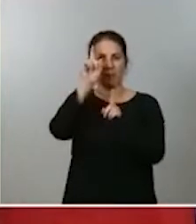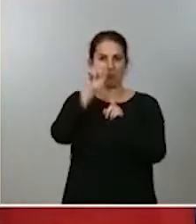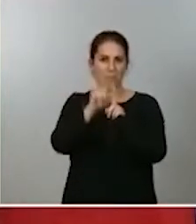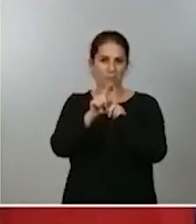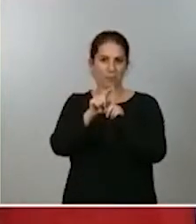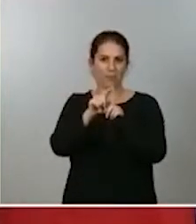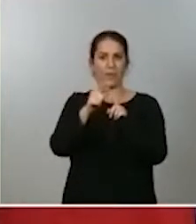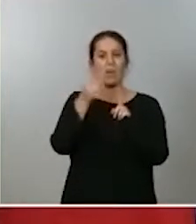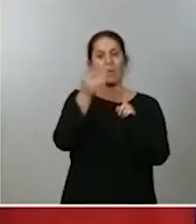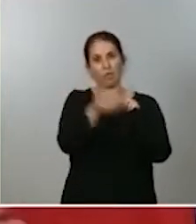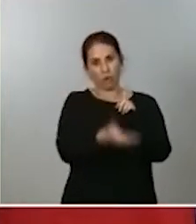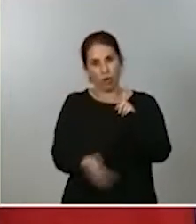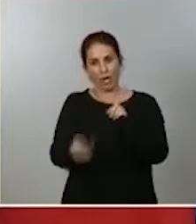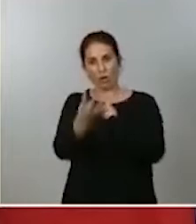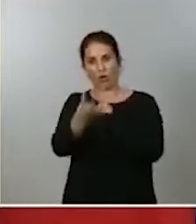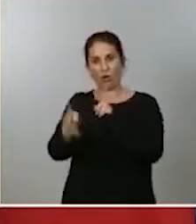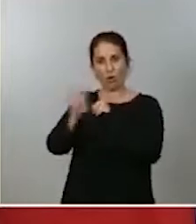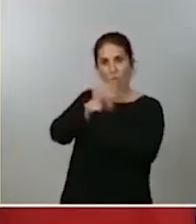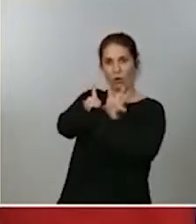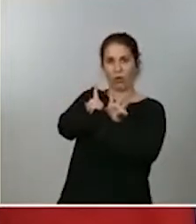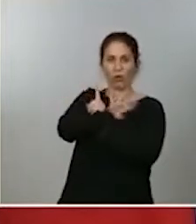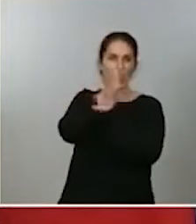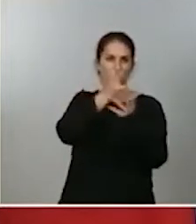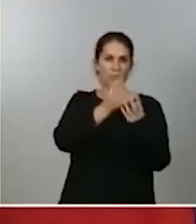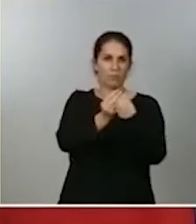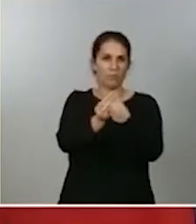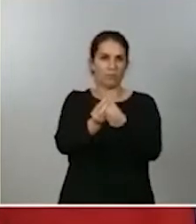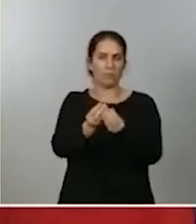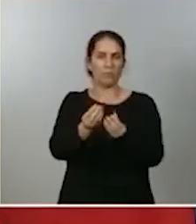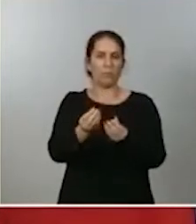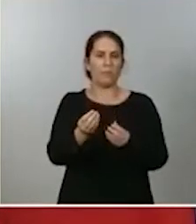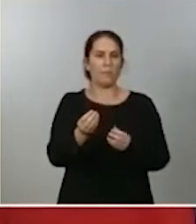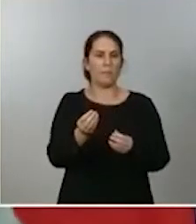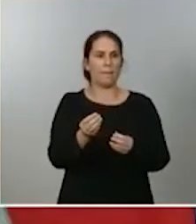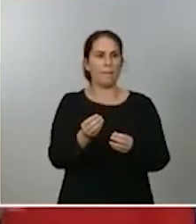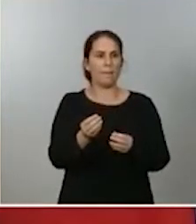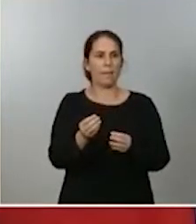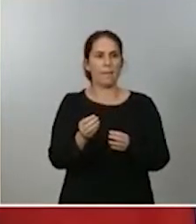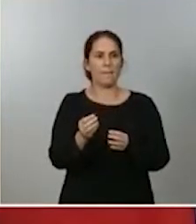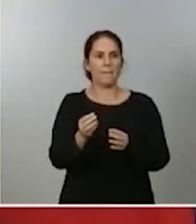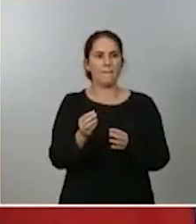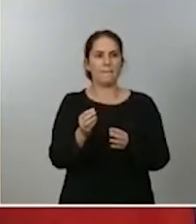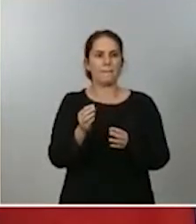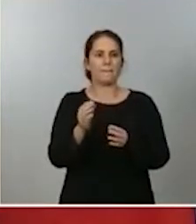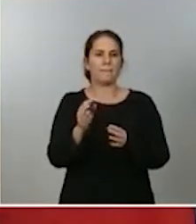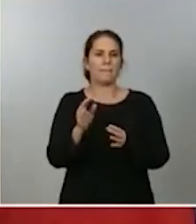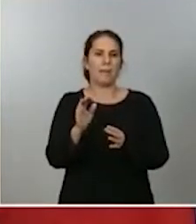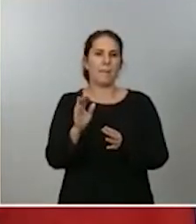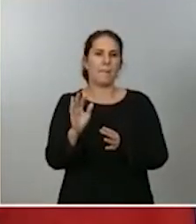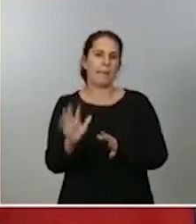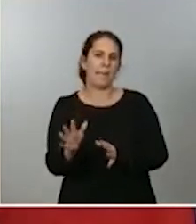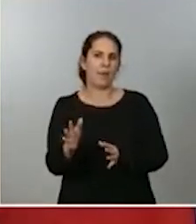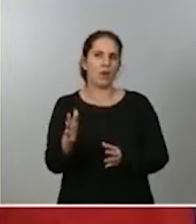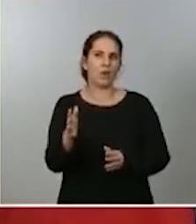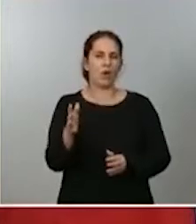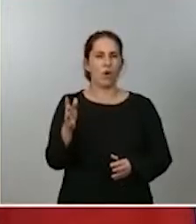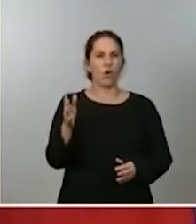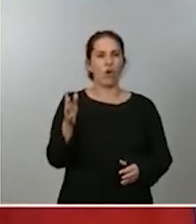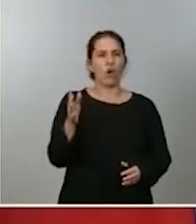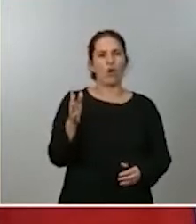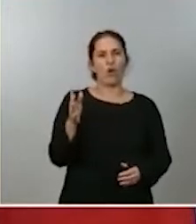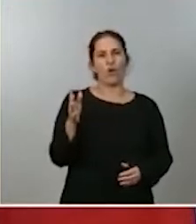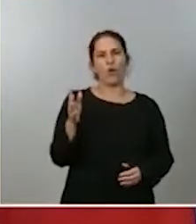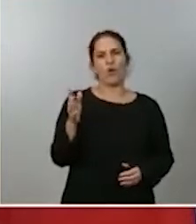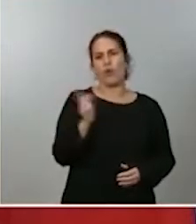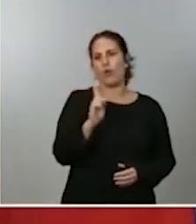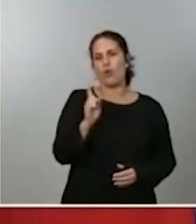o bien acompañan pero que nada tiene que ver con el conocimiento no la idea que podemos tener respecto